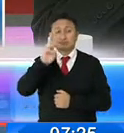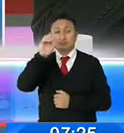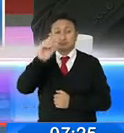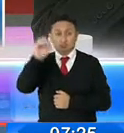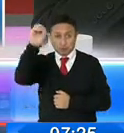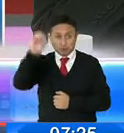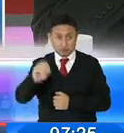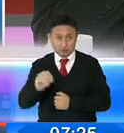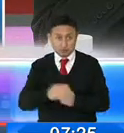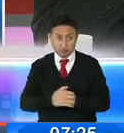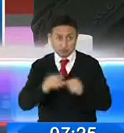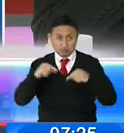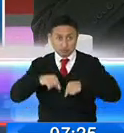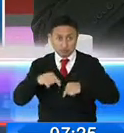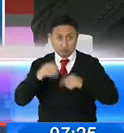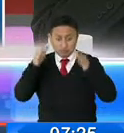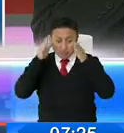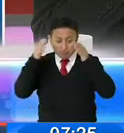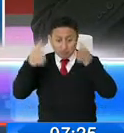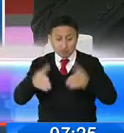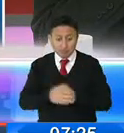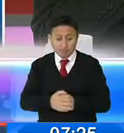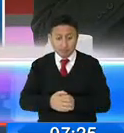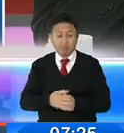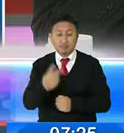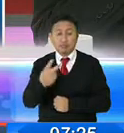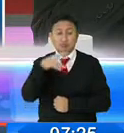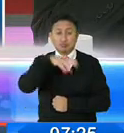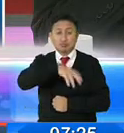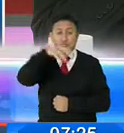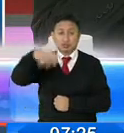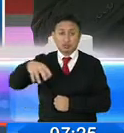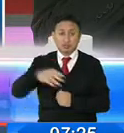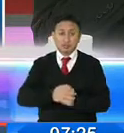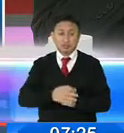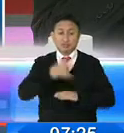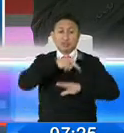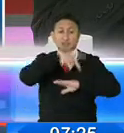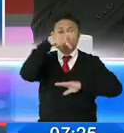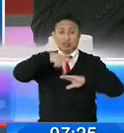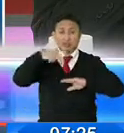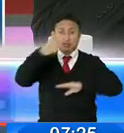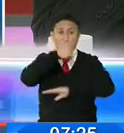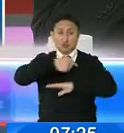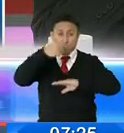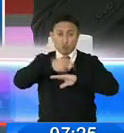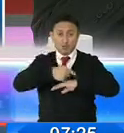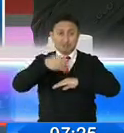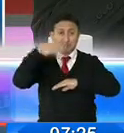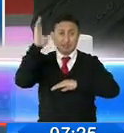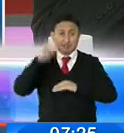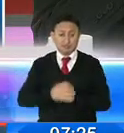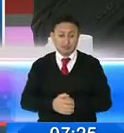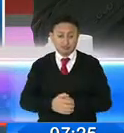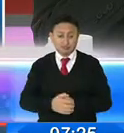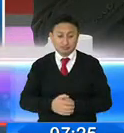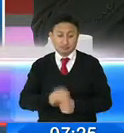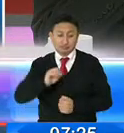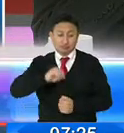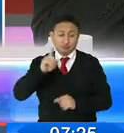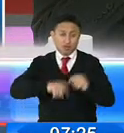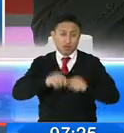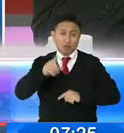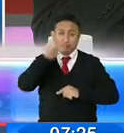% está centrado en las dos provincias más grandes, Pichincha y Guayas. Hay contribuyentes que